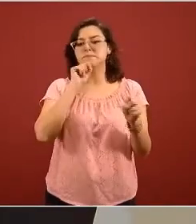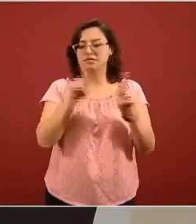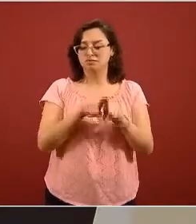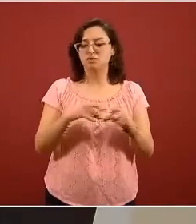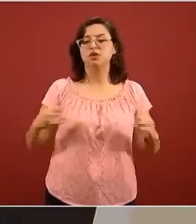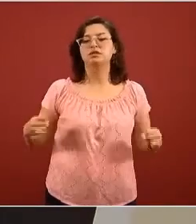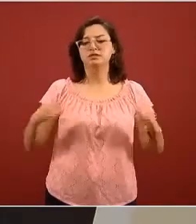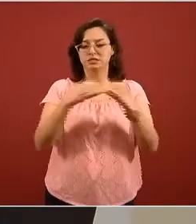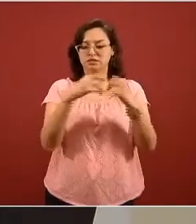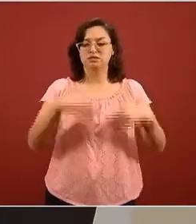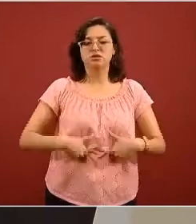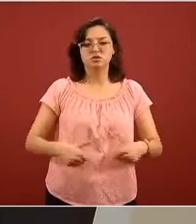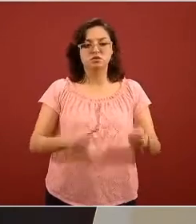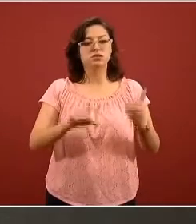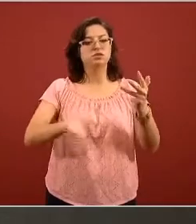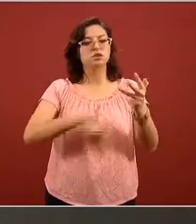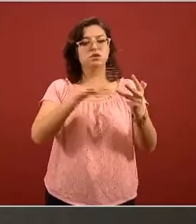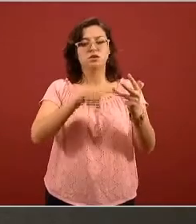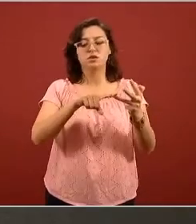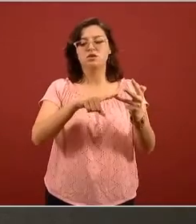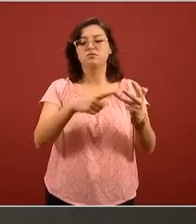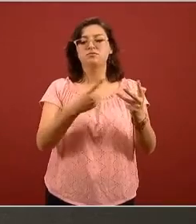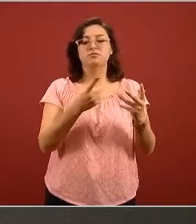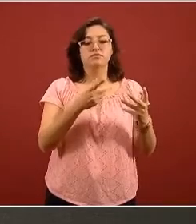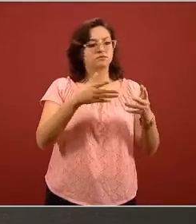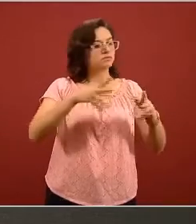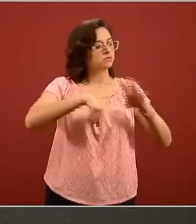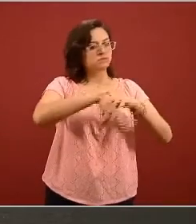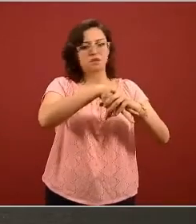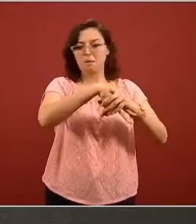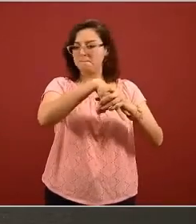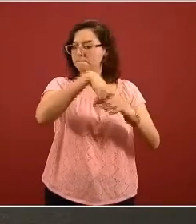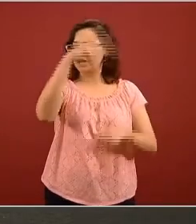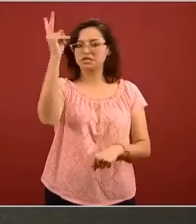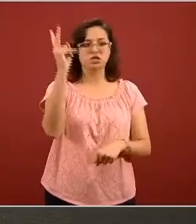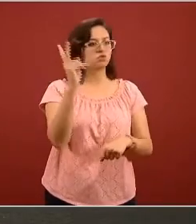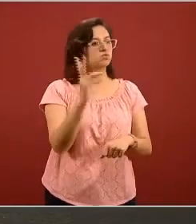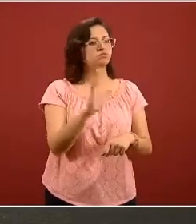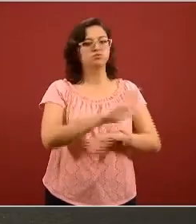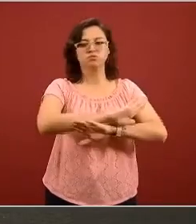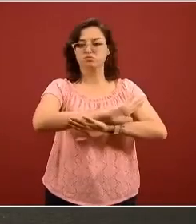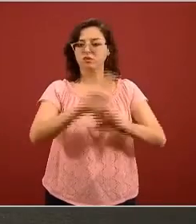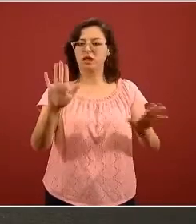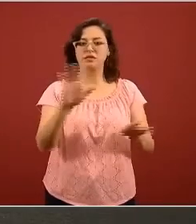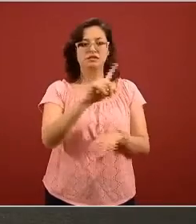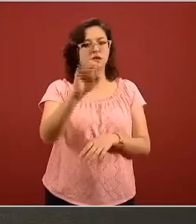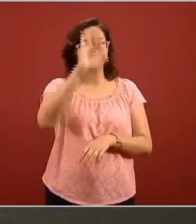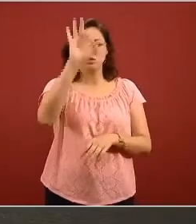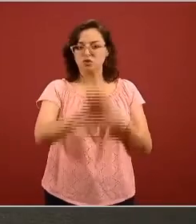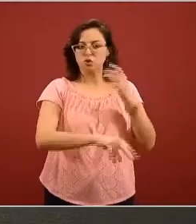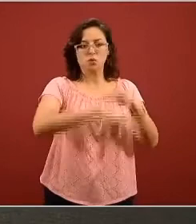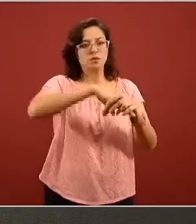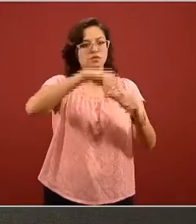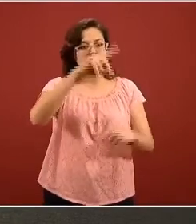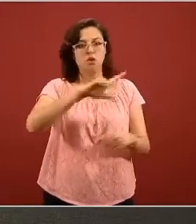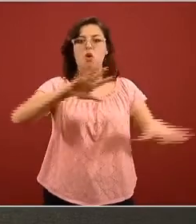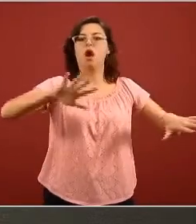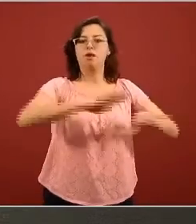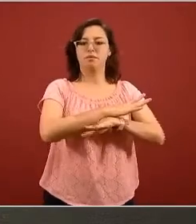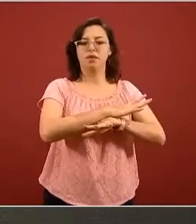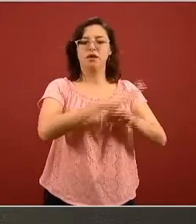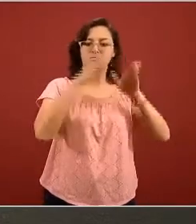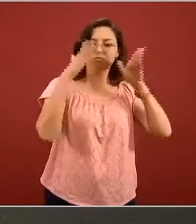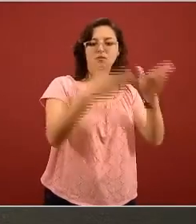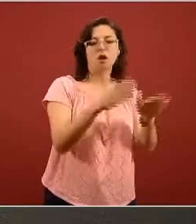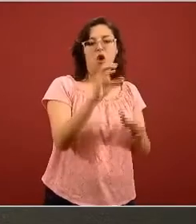Nutrición Salvador subirán para que fueran dedicados a COVID el domingo que nos acompañó el domingo próximo pasado que nos